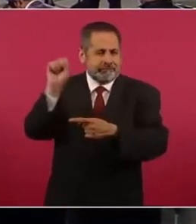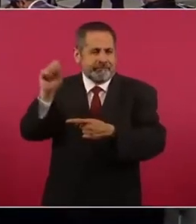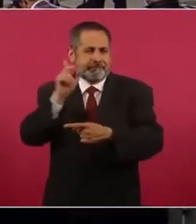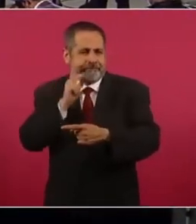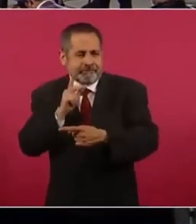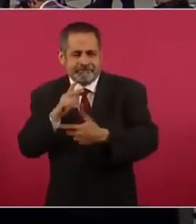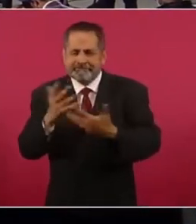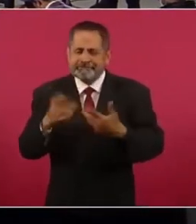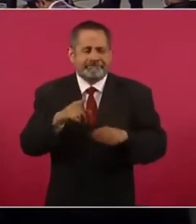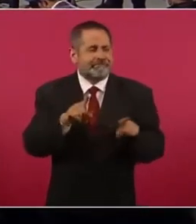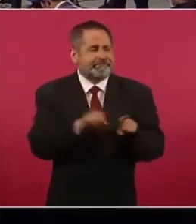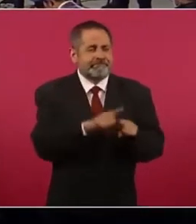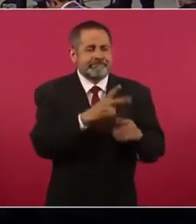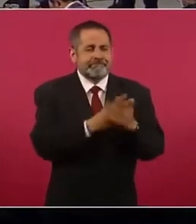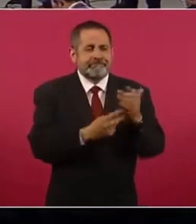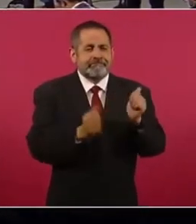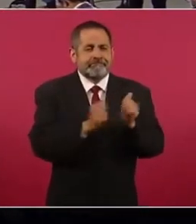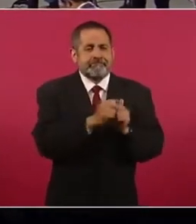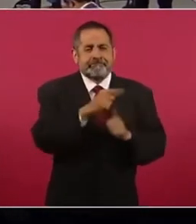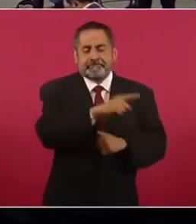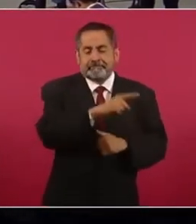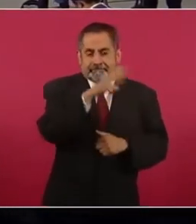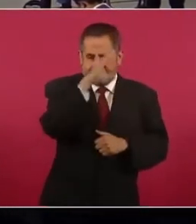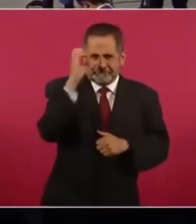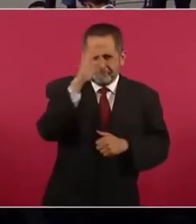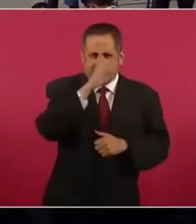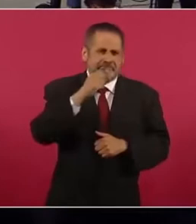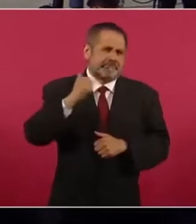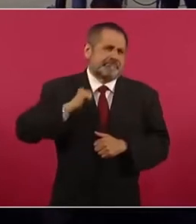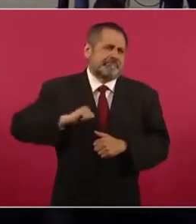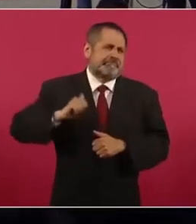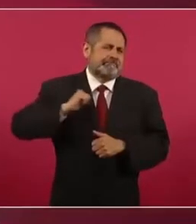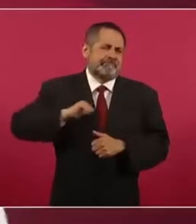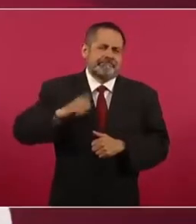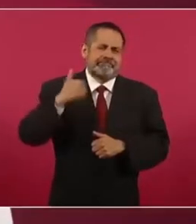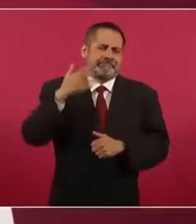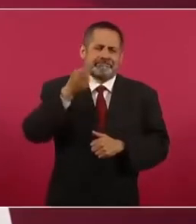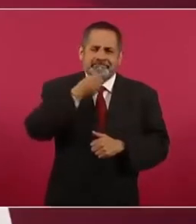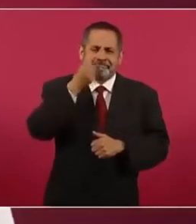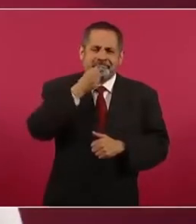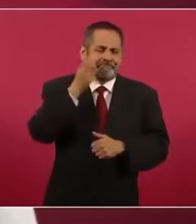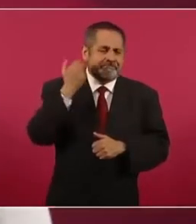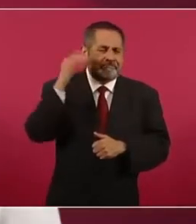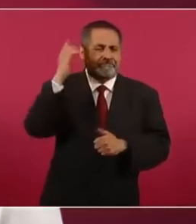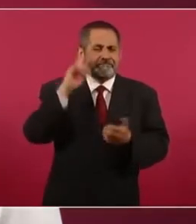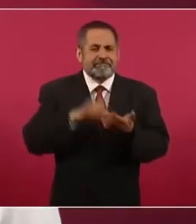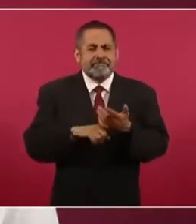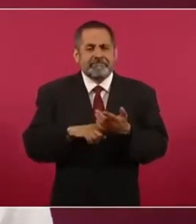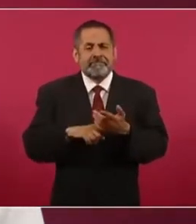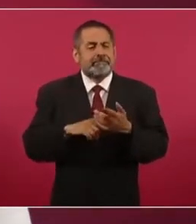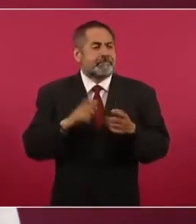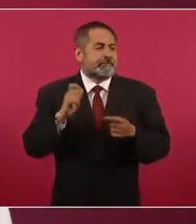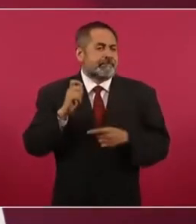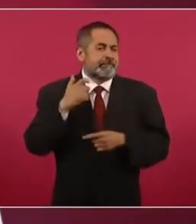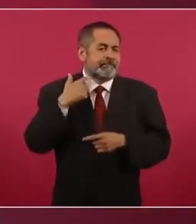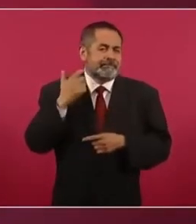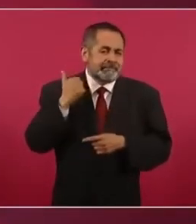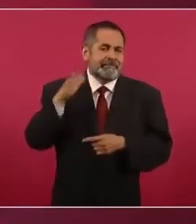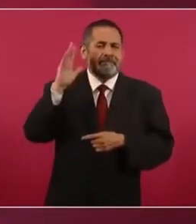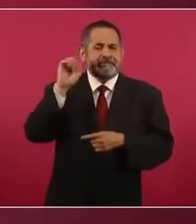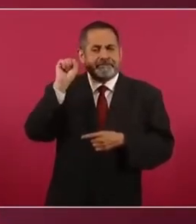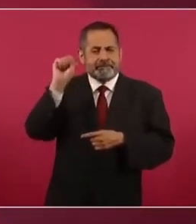y El Universal publicaron fotografías viejas y una añeja denuncia del sindicato petrolero